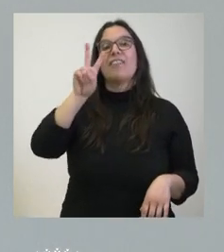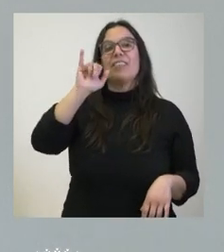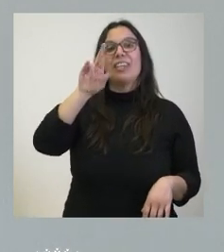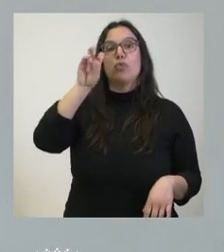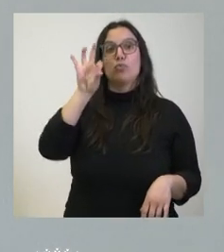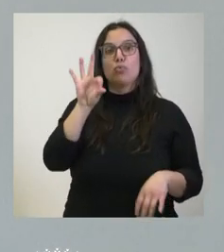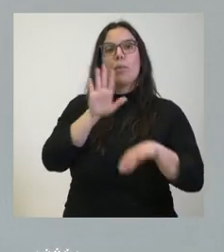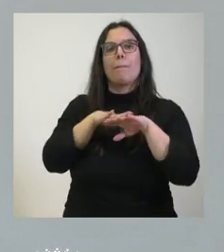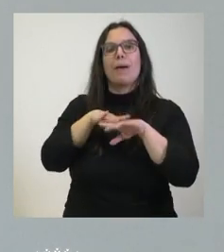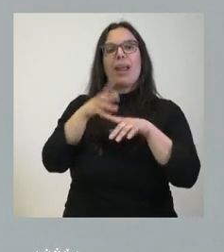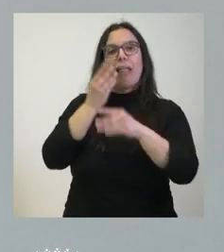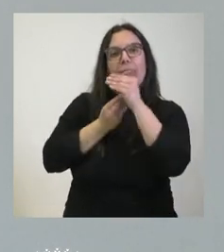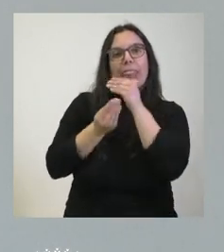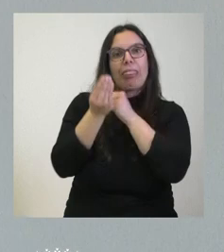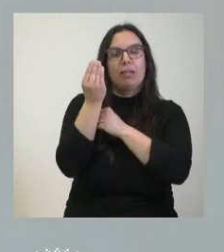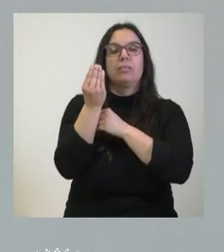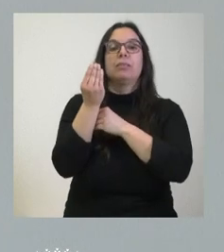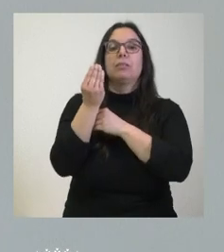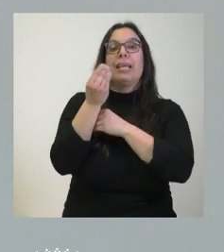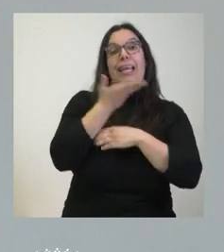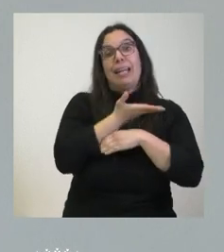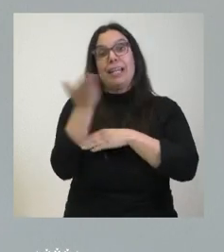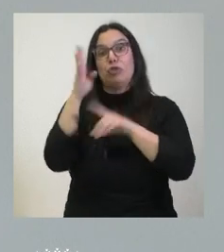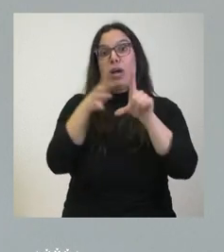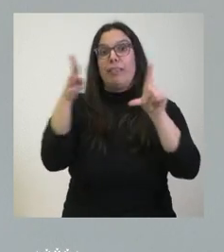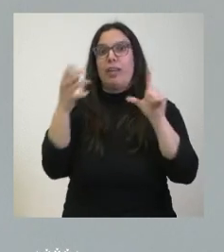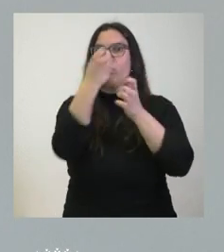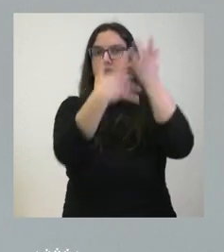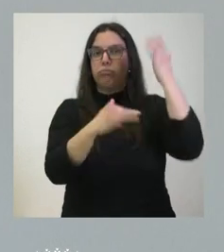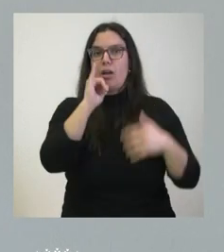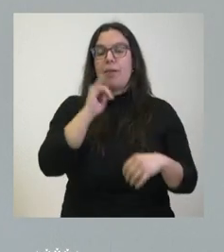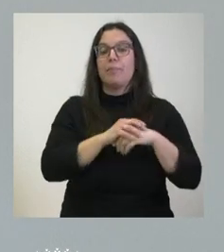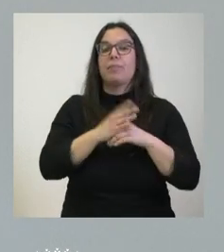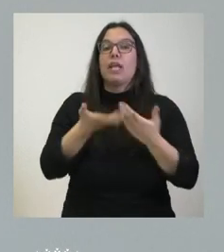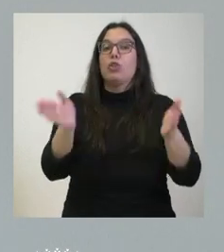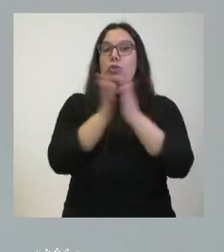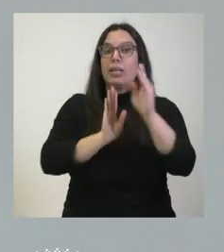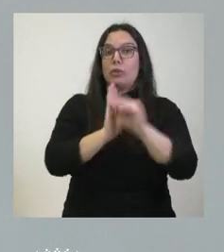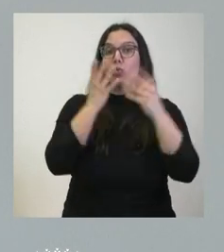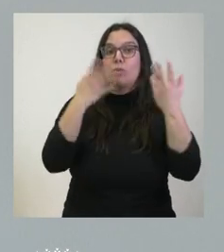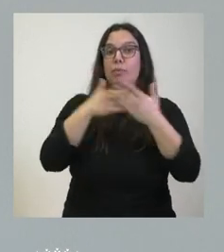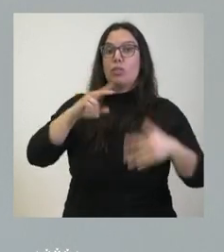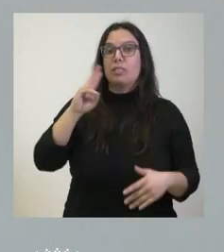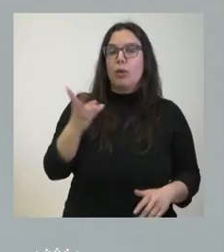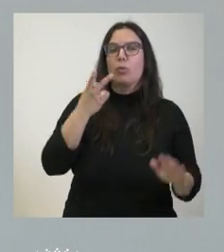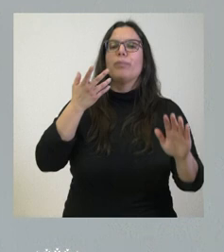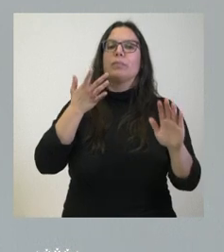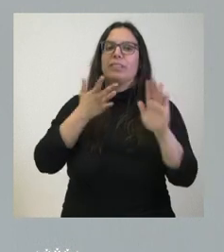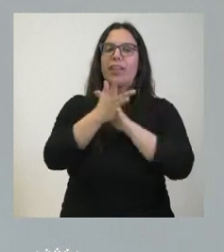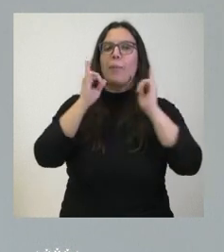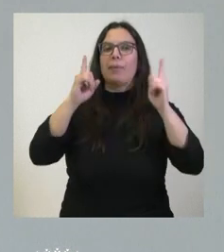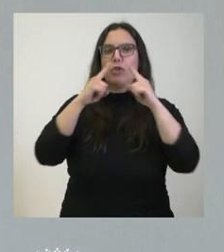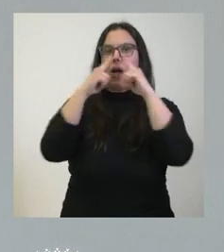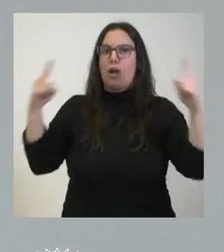ustedes también el resto del calendario de vacunas esta inversión de 9 millones de euros forma parte del conjunto de las previsiones